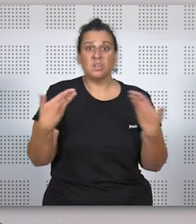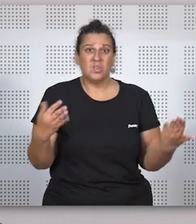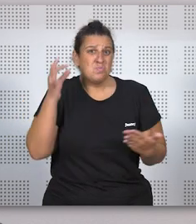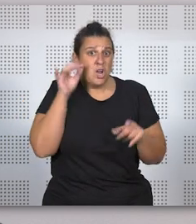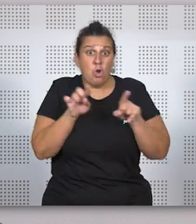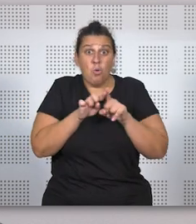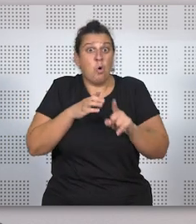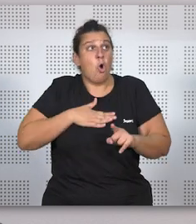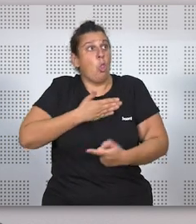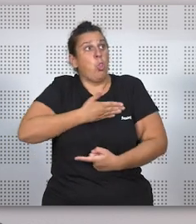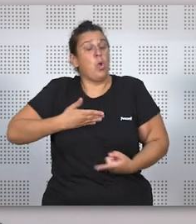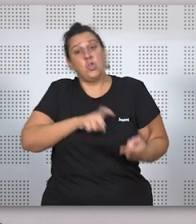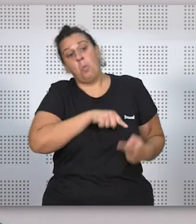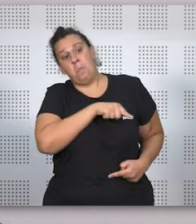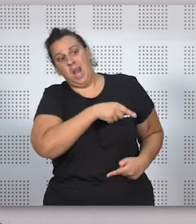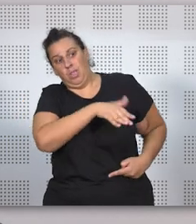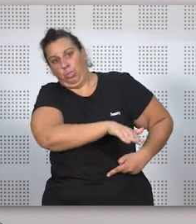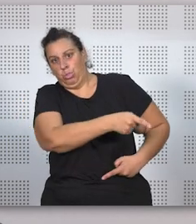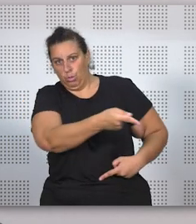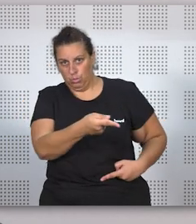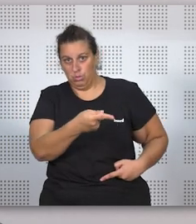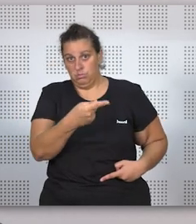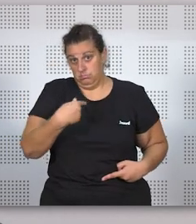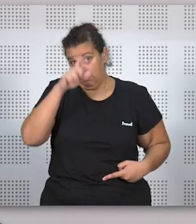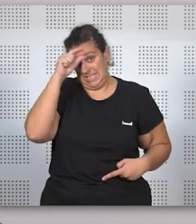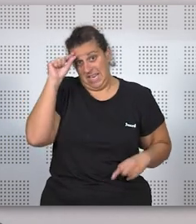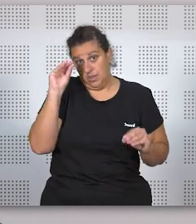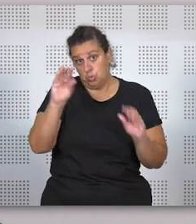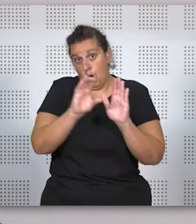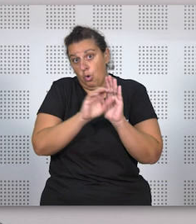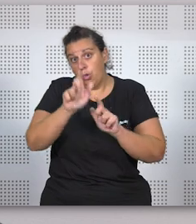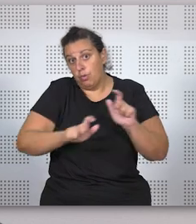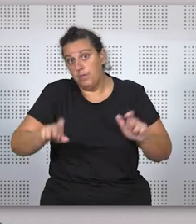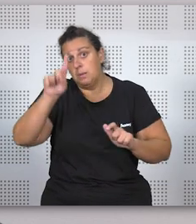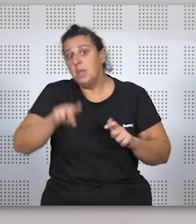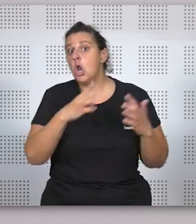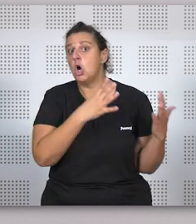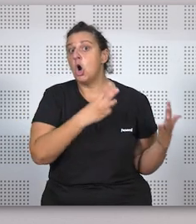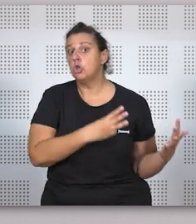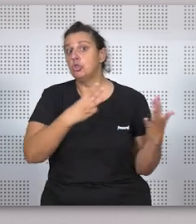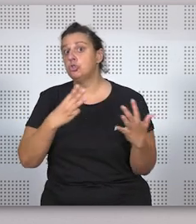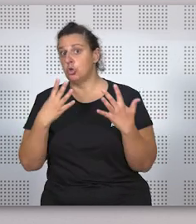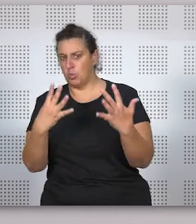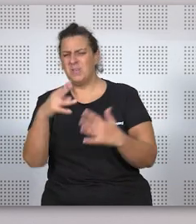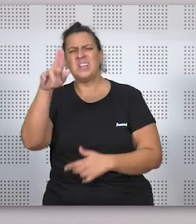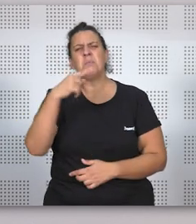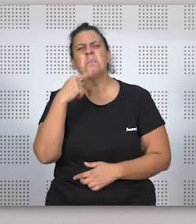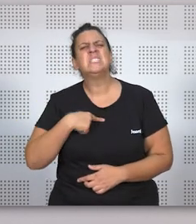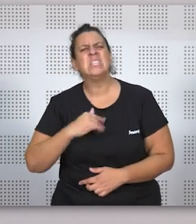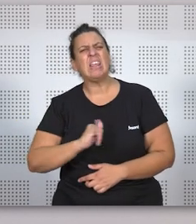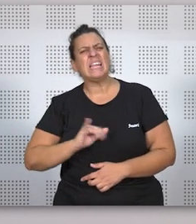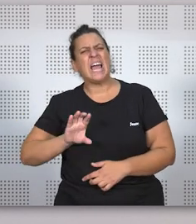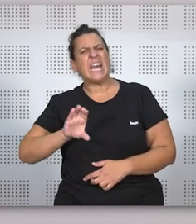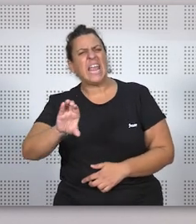propiedad del marido, según la mentalidad del Código Civil, en 1889. Y luego, lo que me has dicho de la